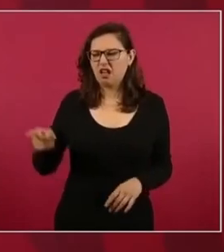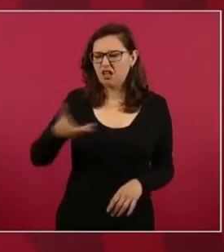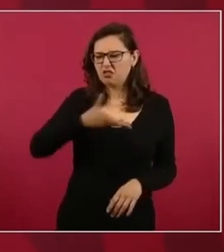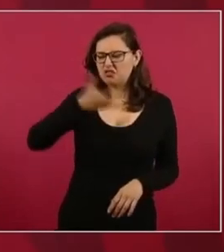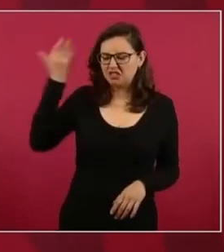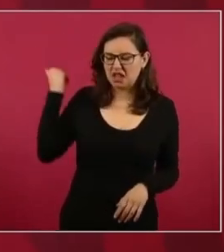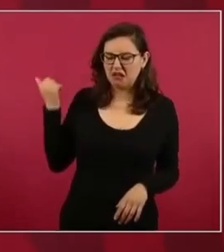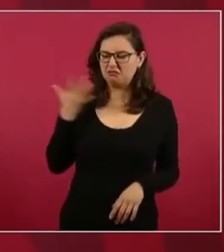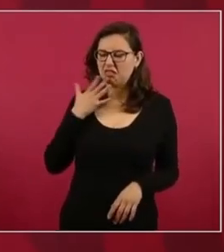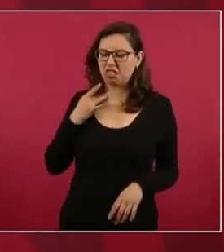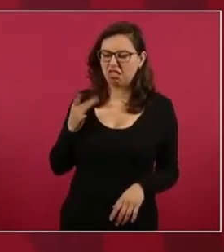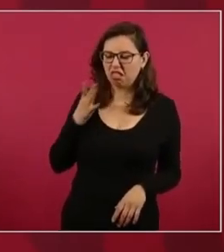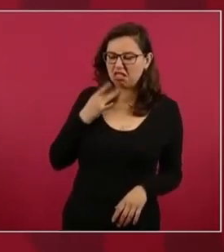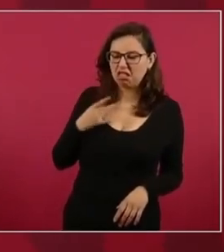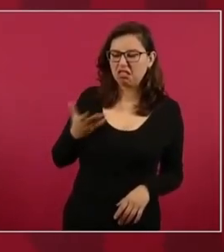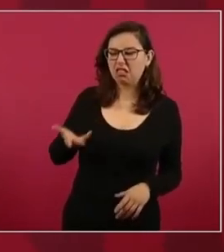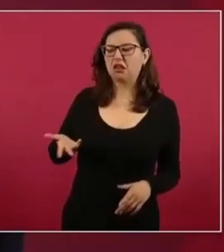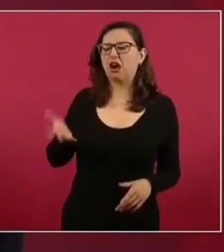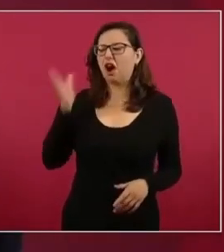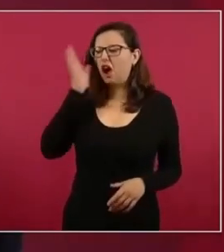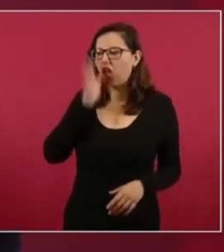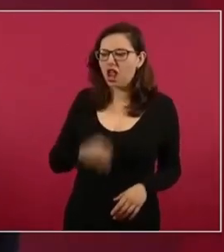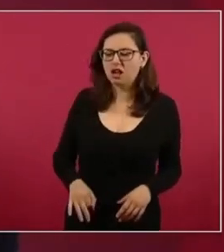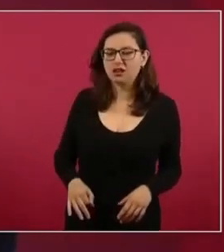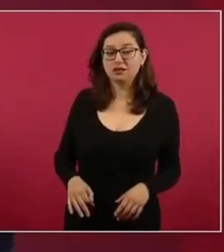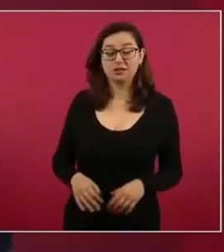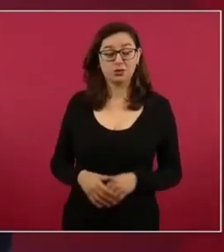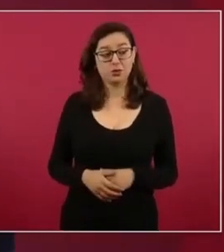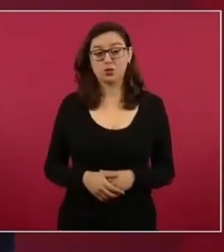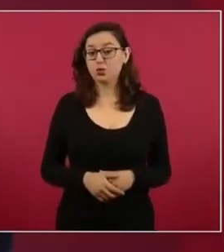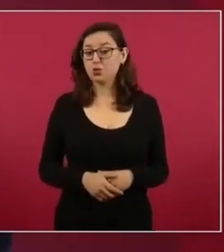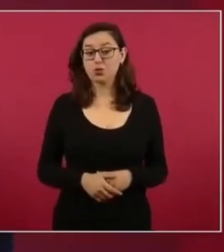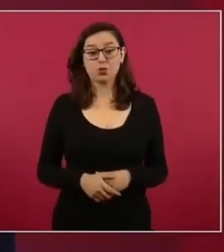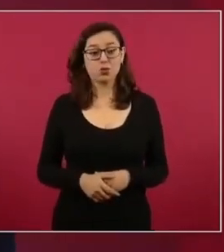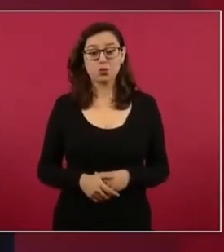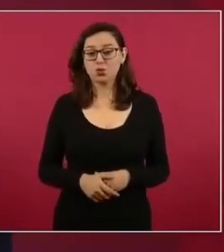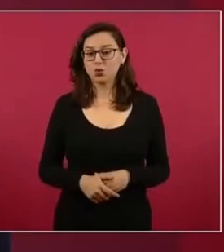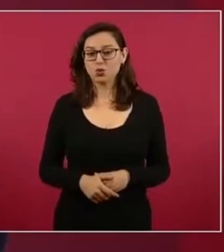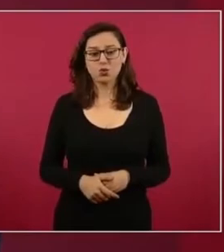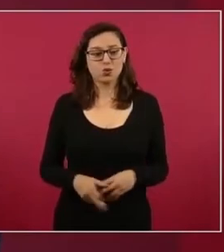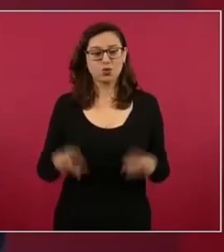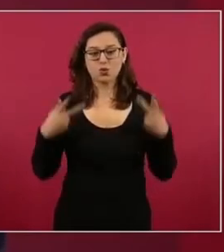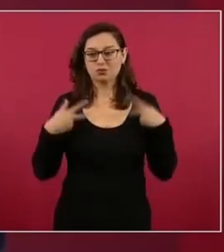la capacidad de el pueblo para